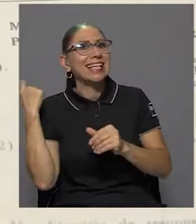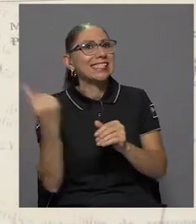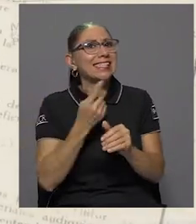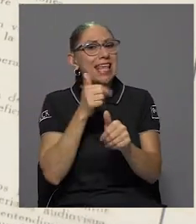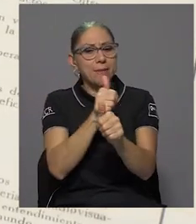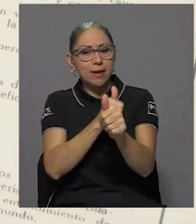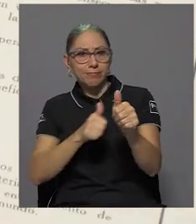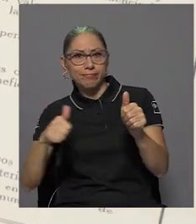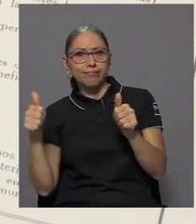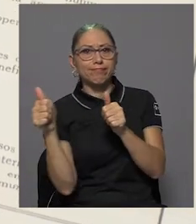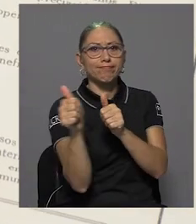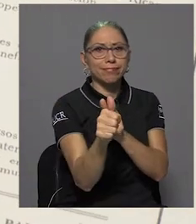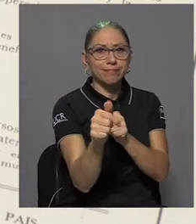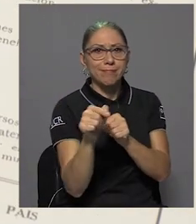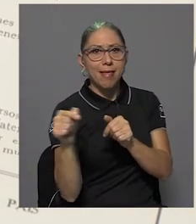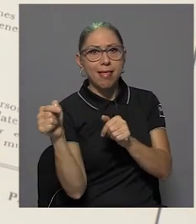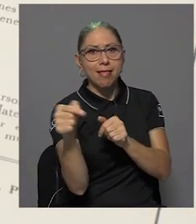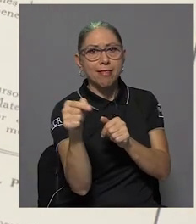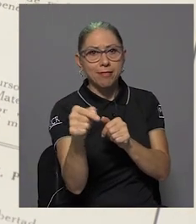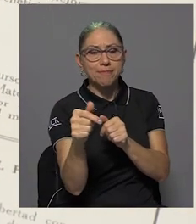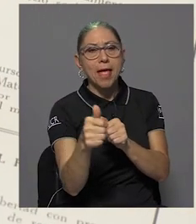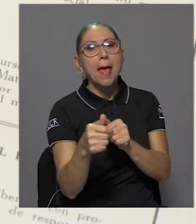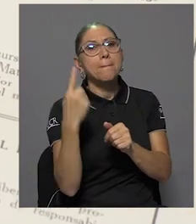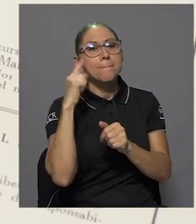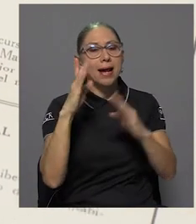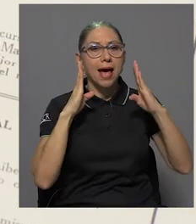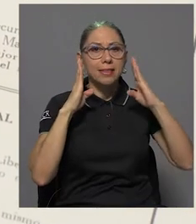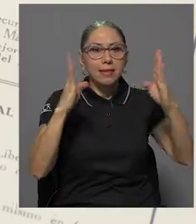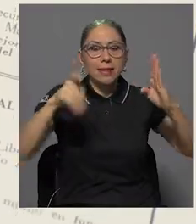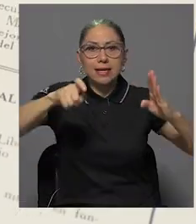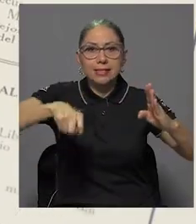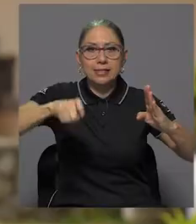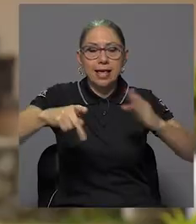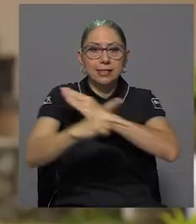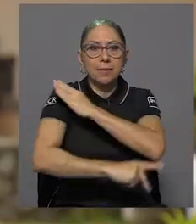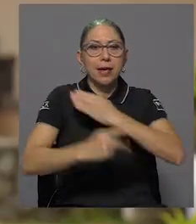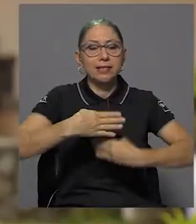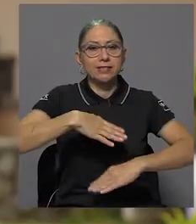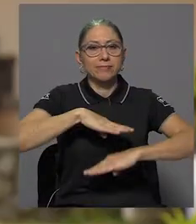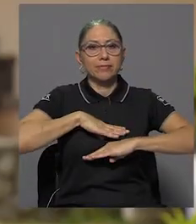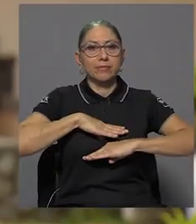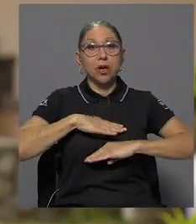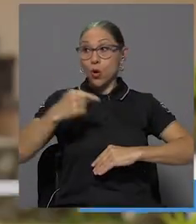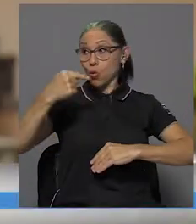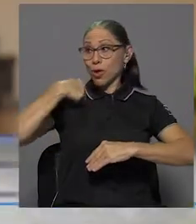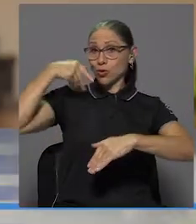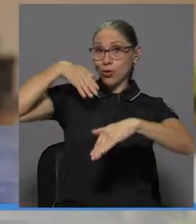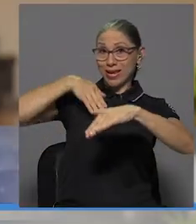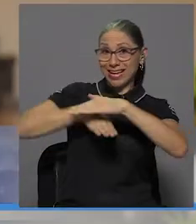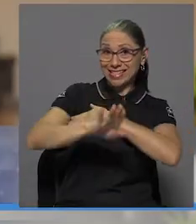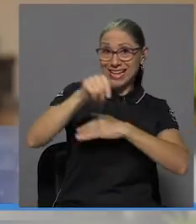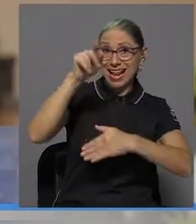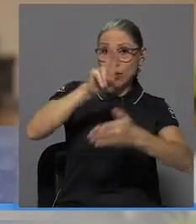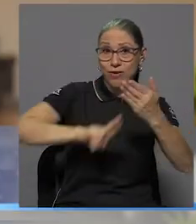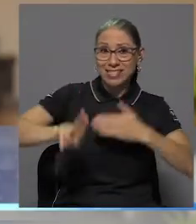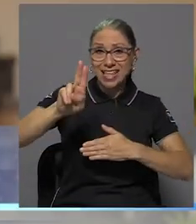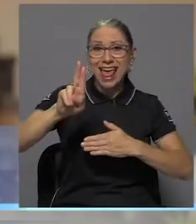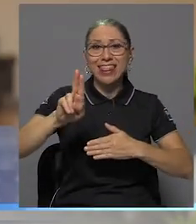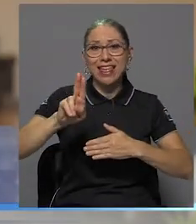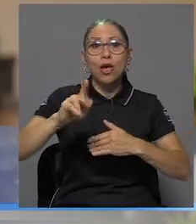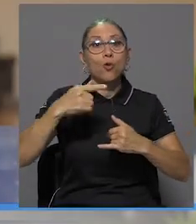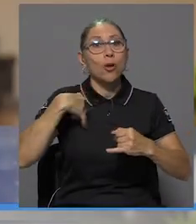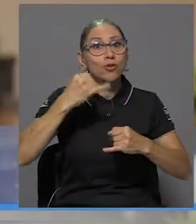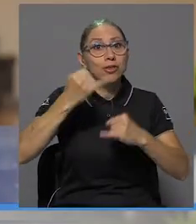atender las diferentes necesidades del país. Cuando yo egrese de esta universidad, definitivamente lo que yo voy aplicar con mis